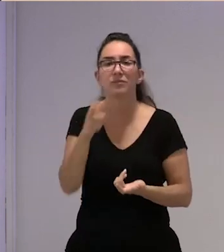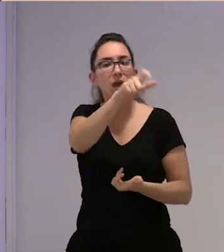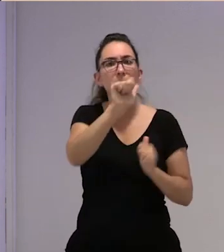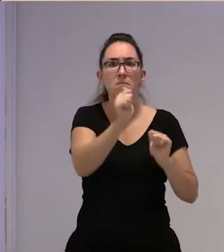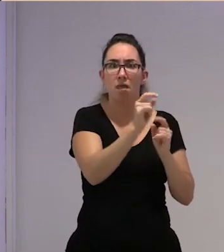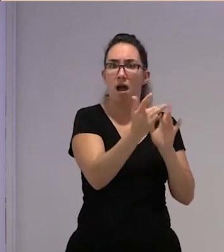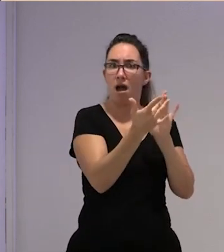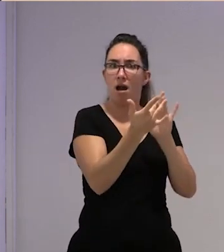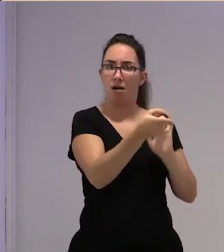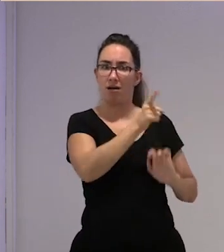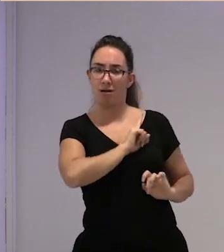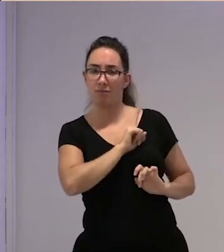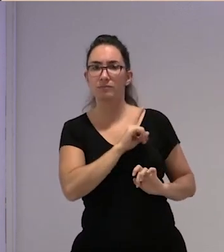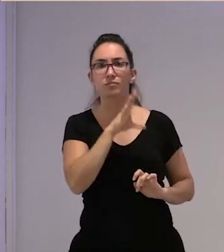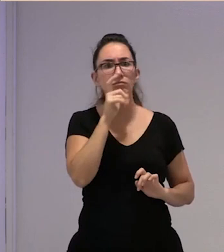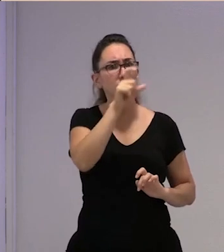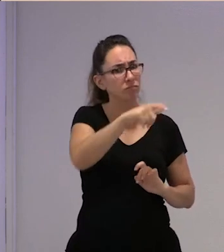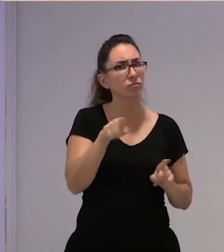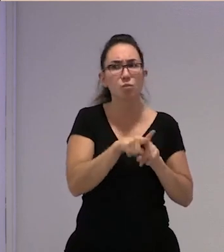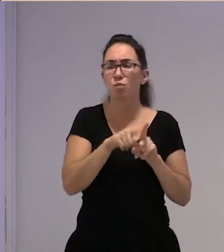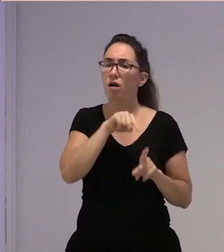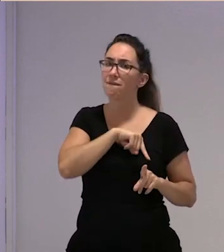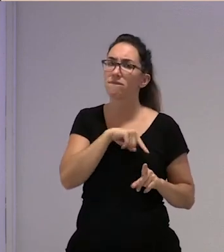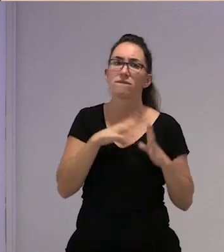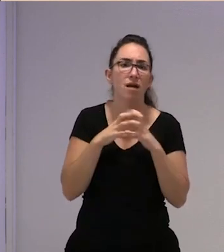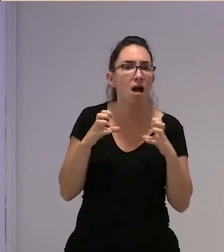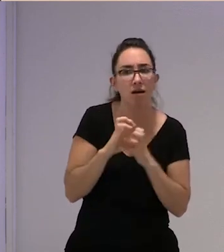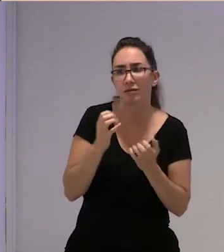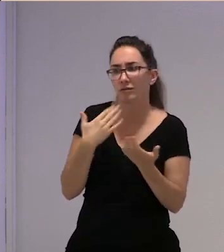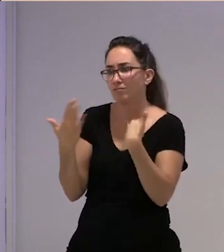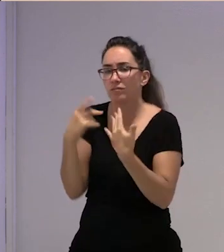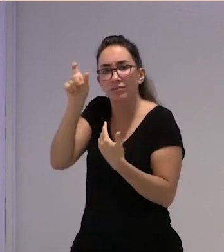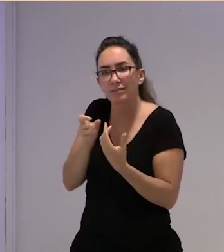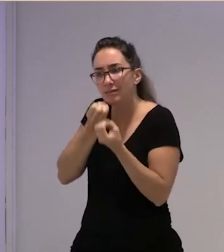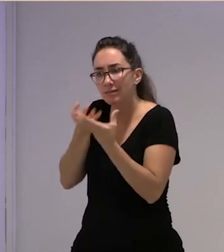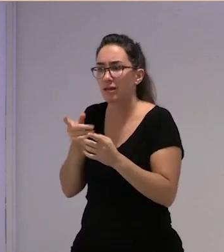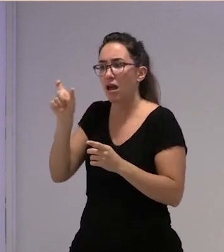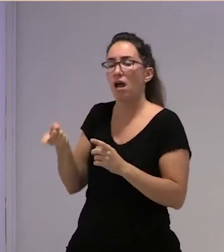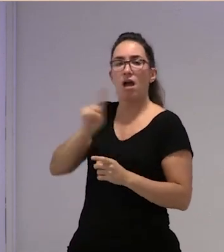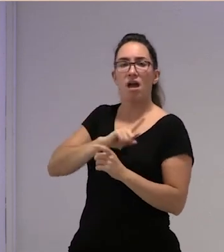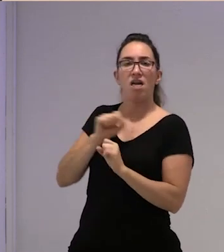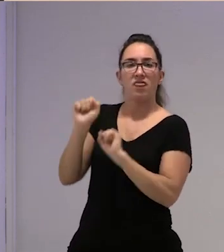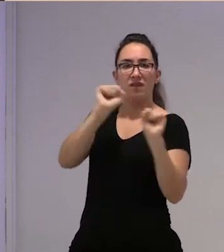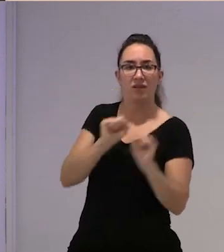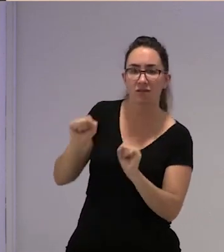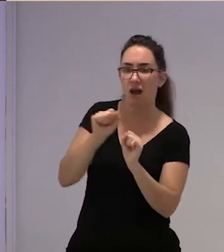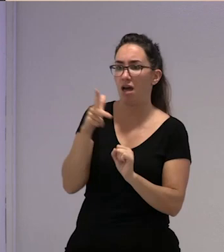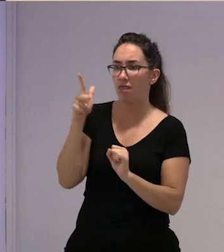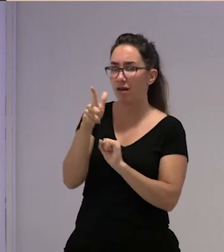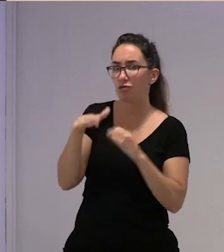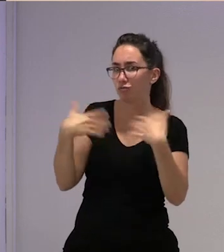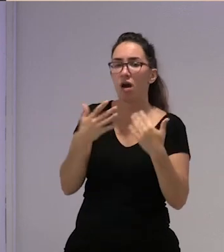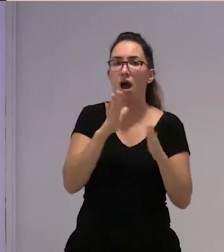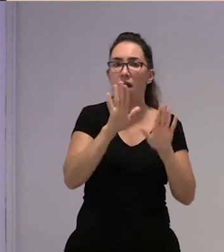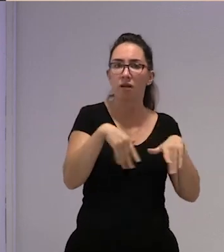llamarnos como que la gente estaba deseando tener a alguien una persona que la defienda que hable por sus derechos empezaron a llamarnos